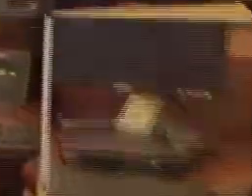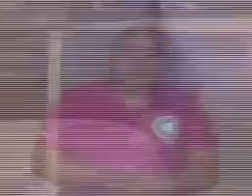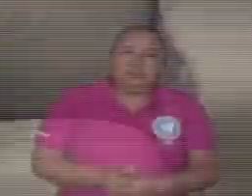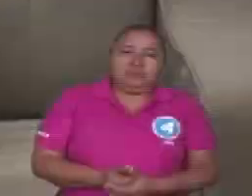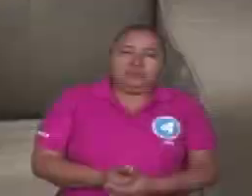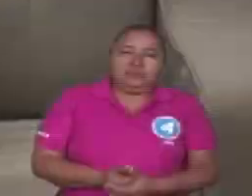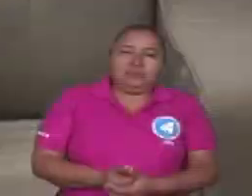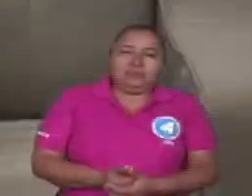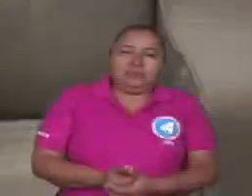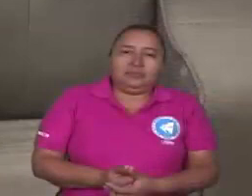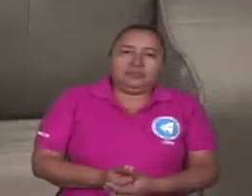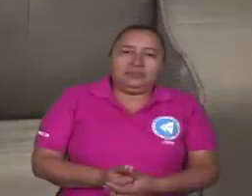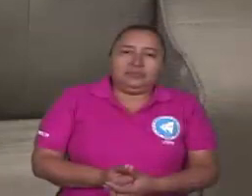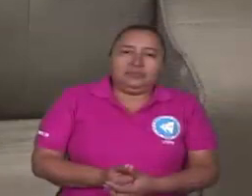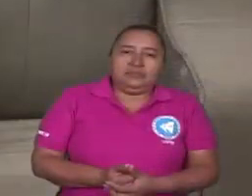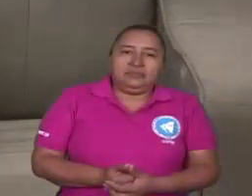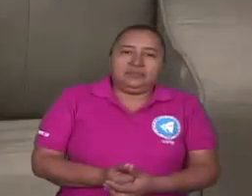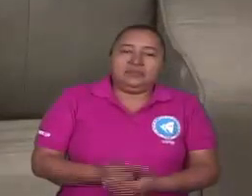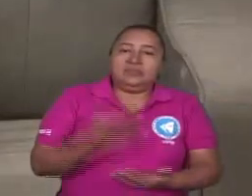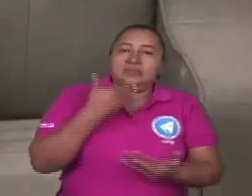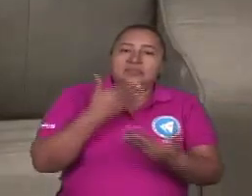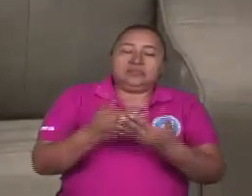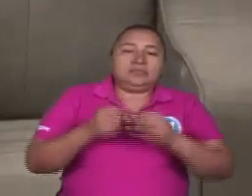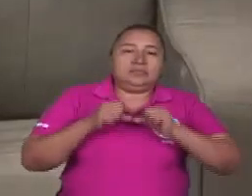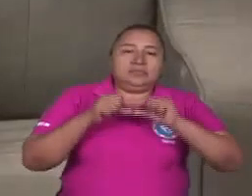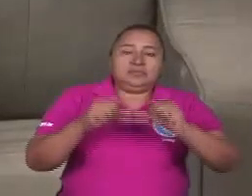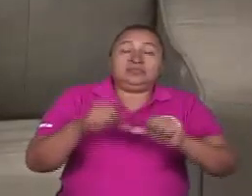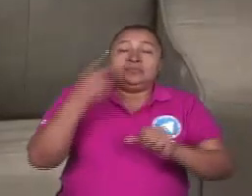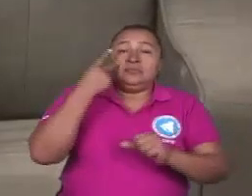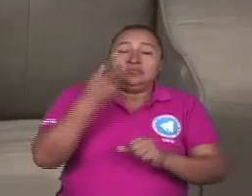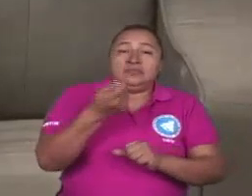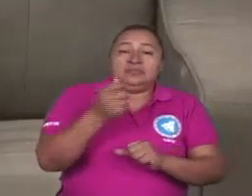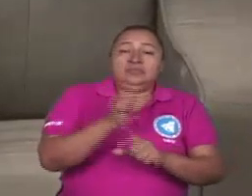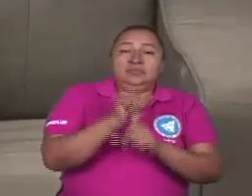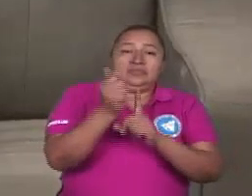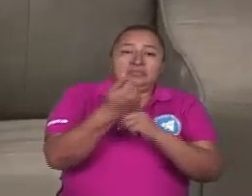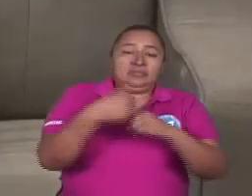Gracias por ver el